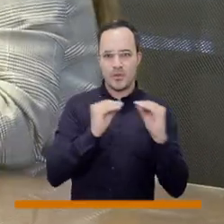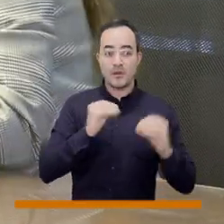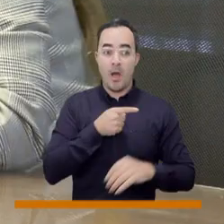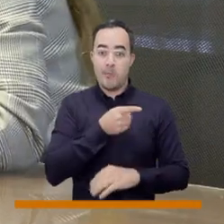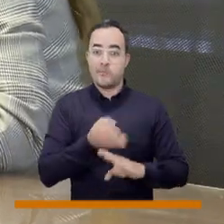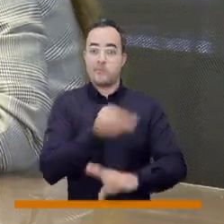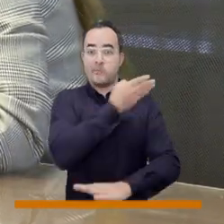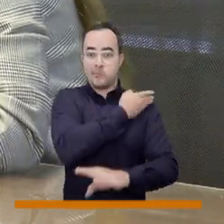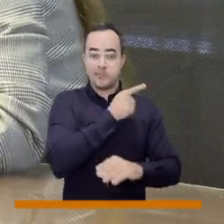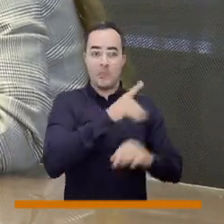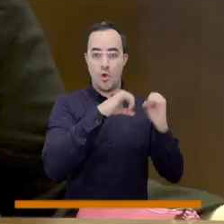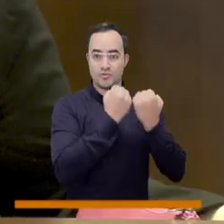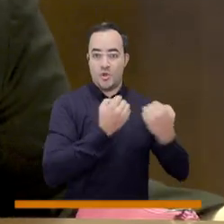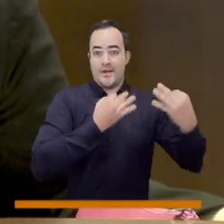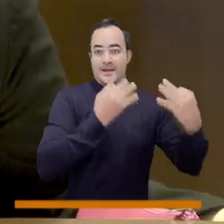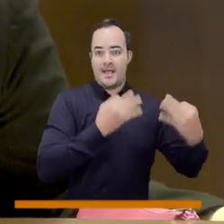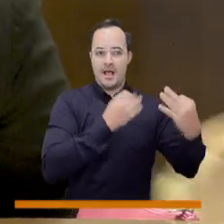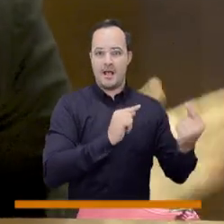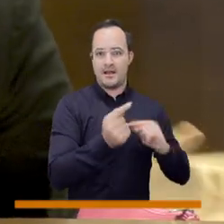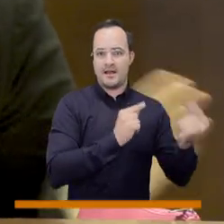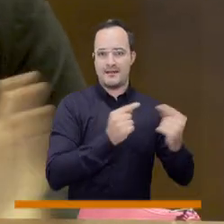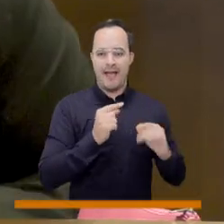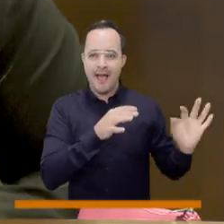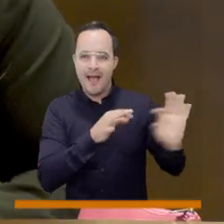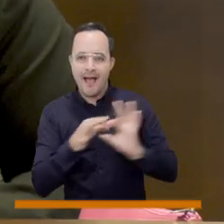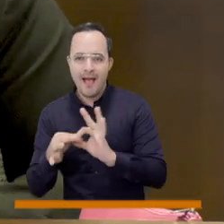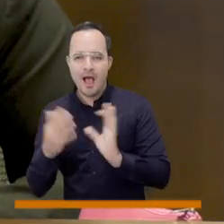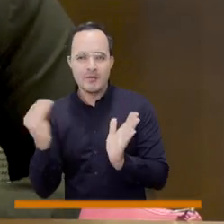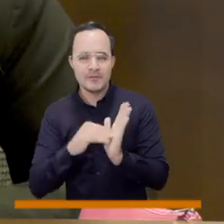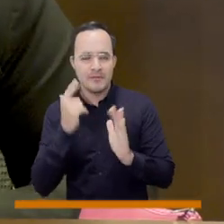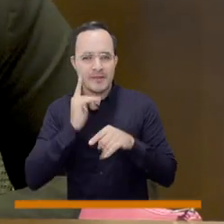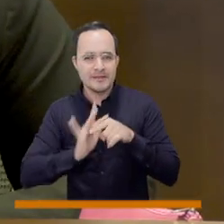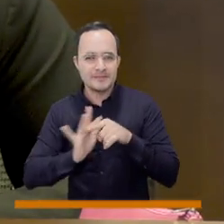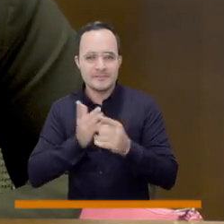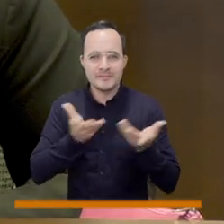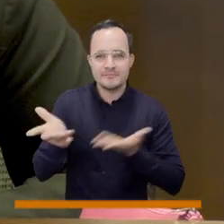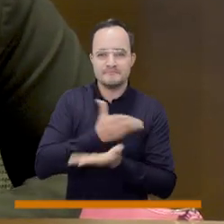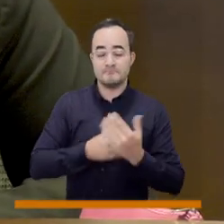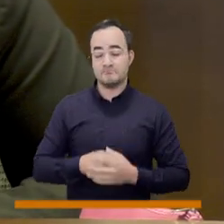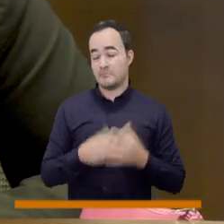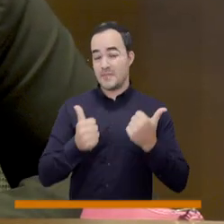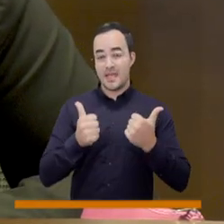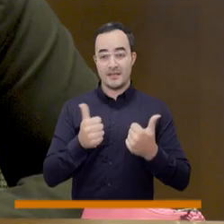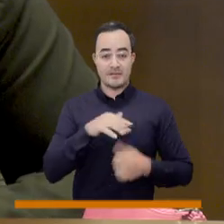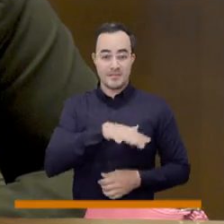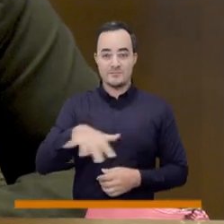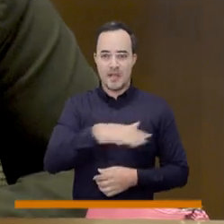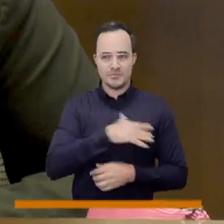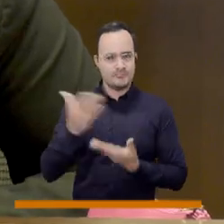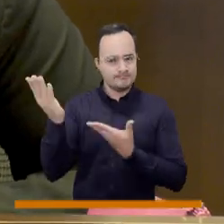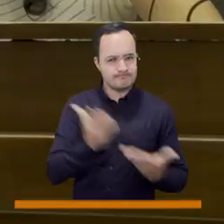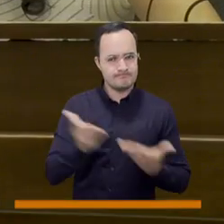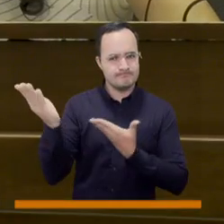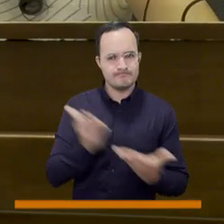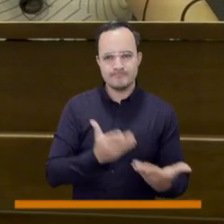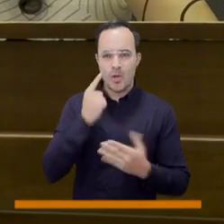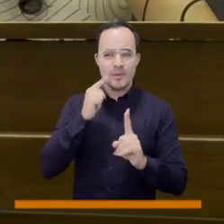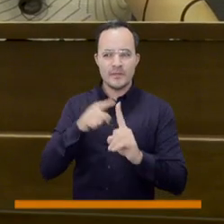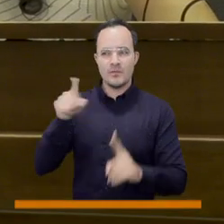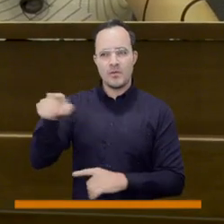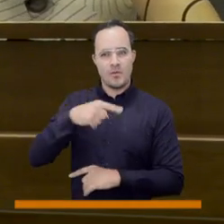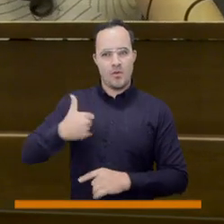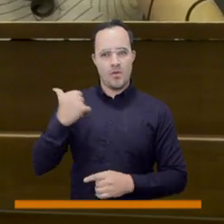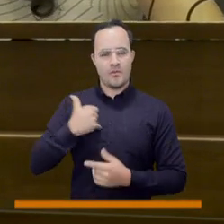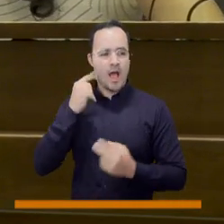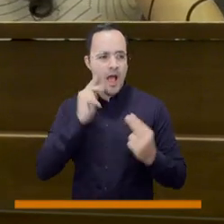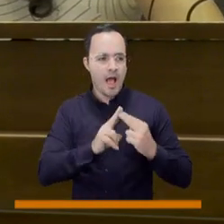Medellín. Es muy importante apropiarnos de estos espacios, ayudar a los jóvenes a que conozcan el recinto del Consejo de Medellín, que se